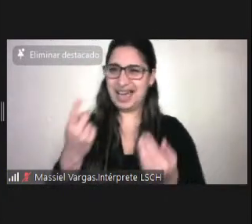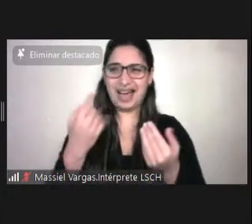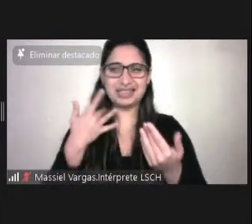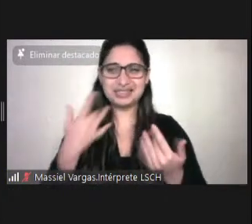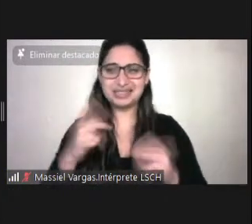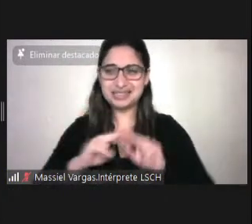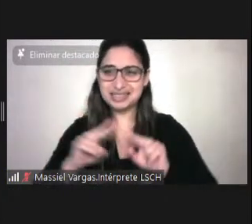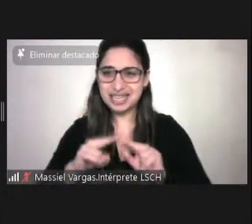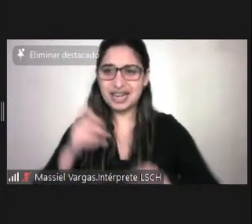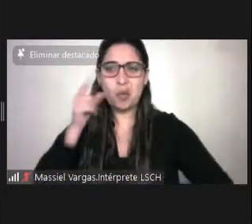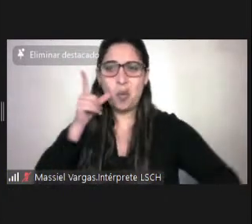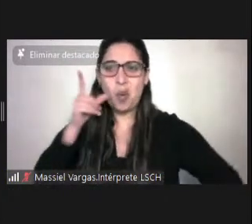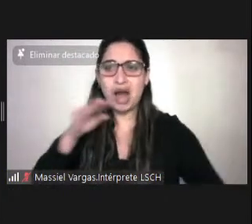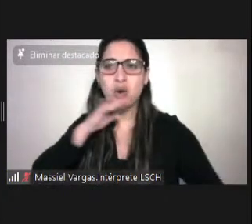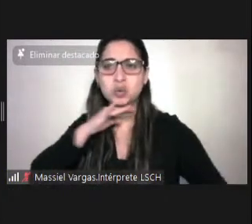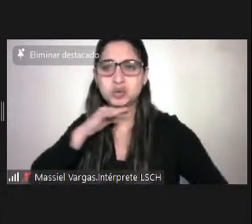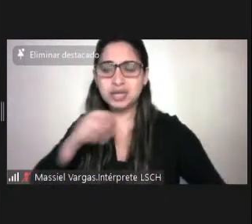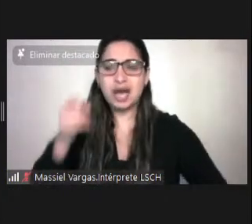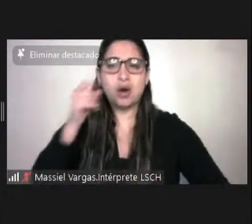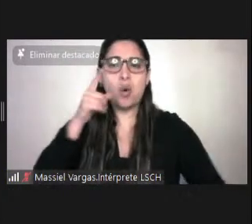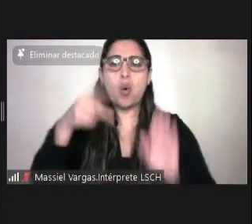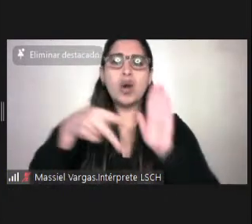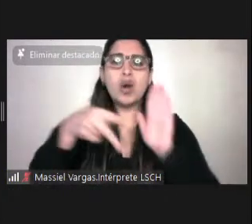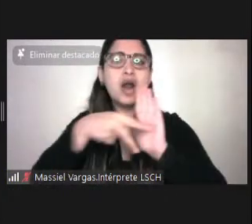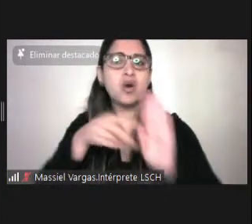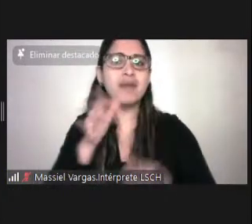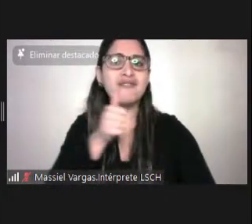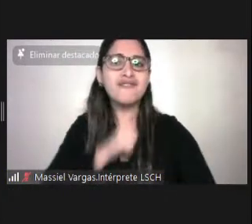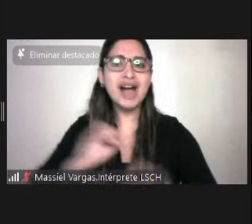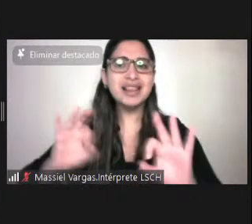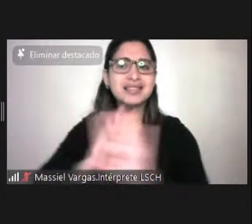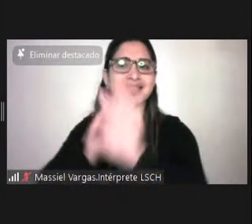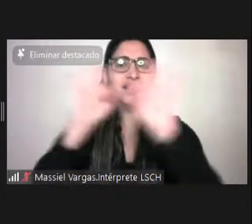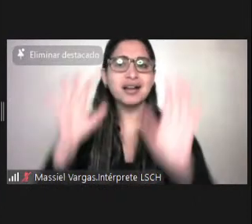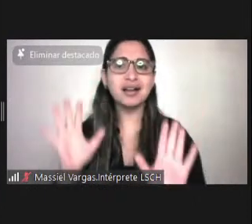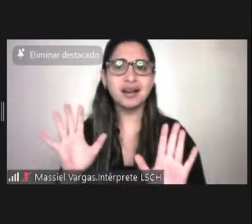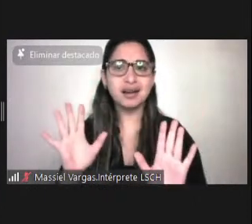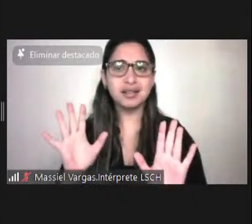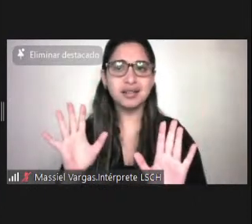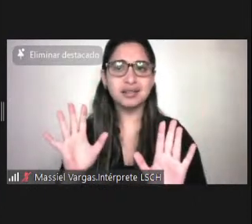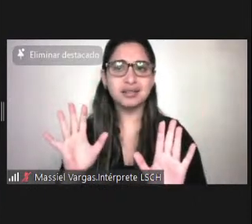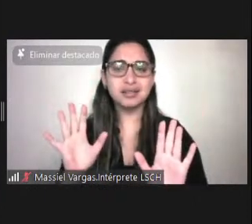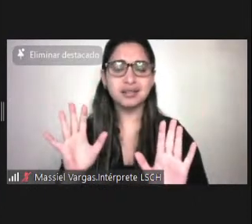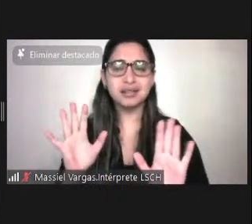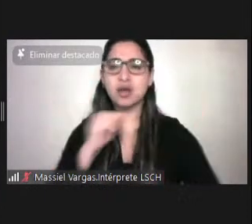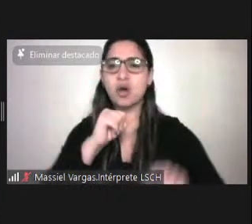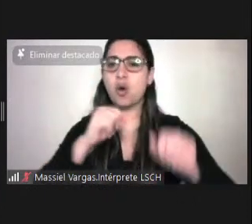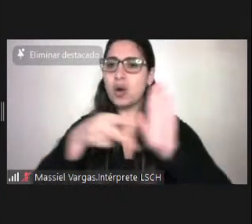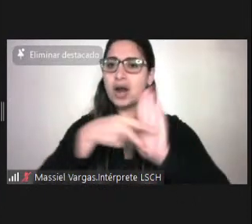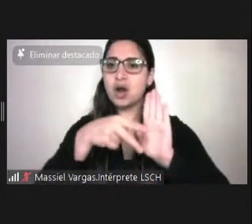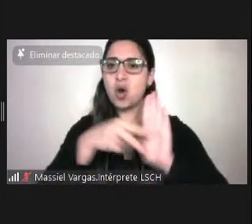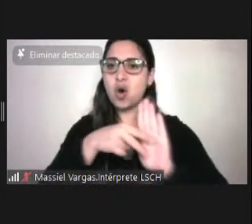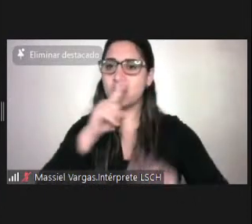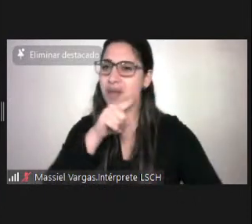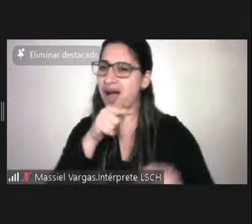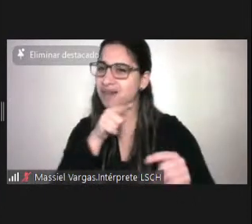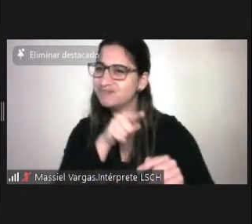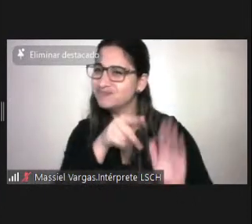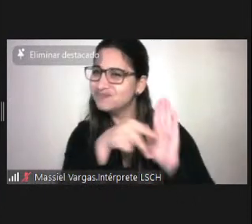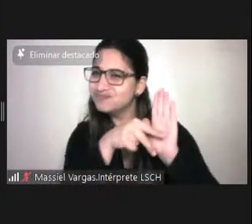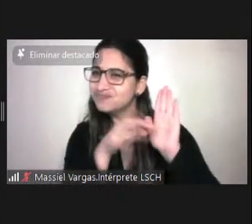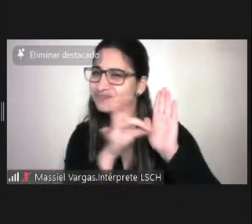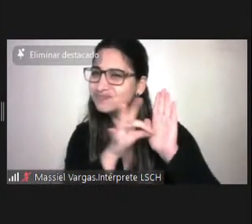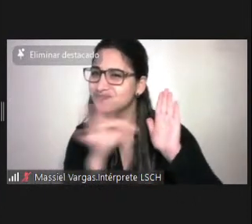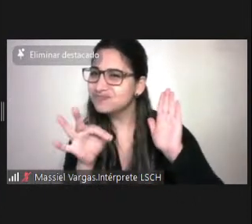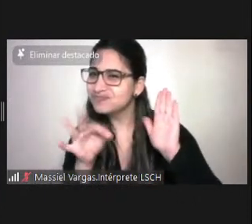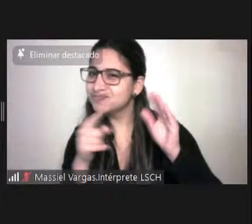aplicar, o que una norma no sea tan clara, o una norma pareciese ser un poco discriminatoria, tenemos